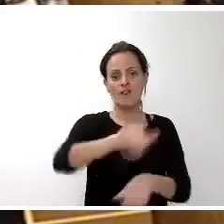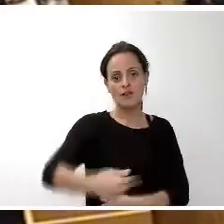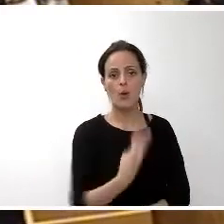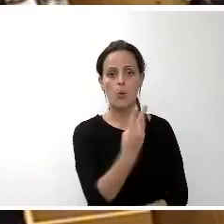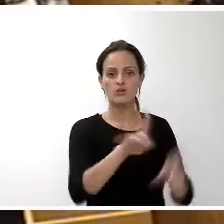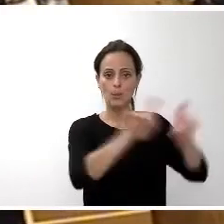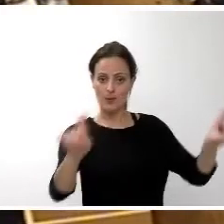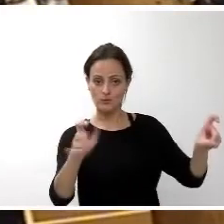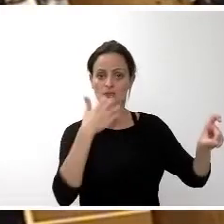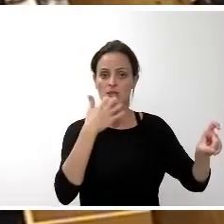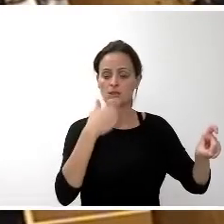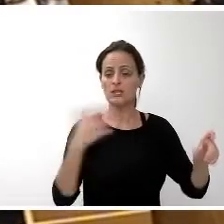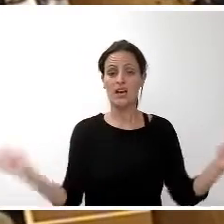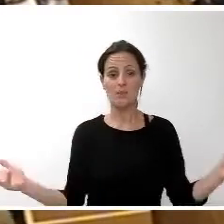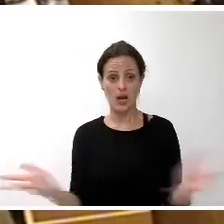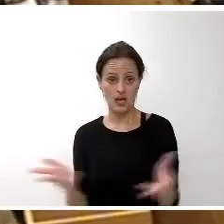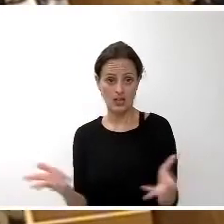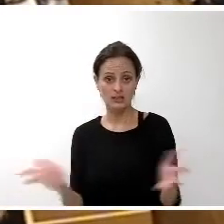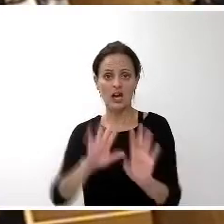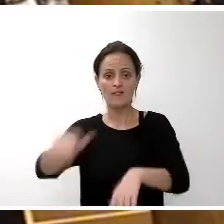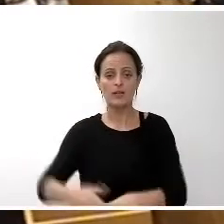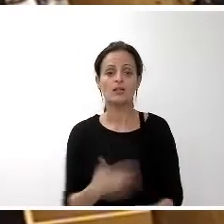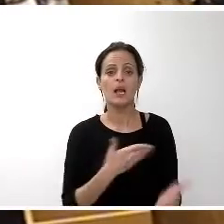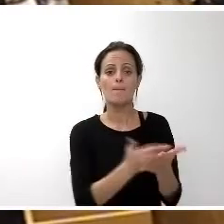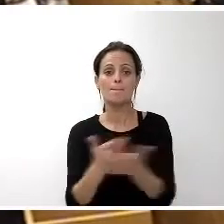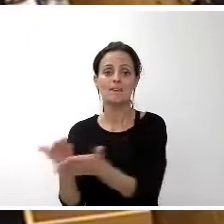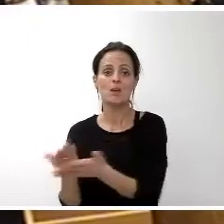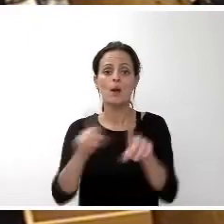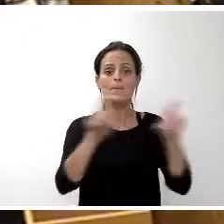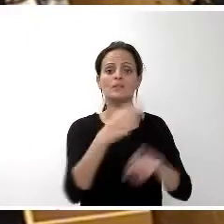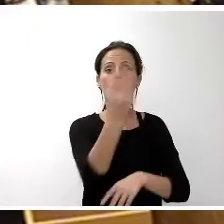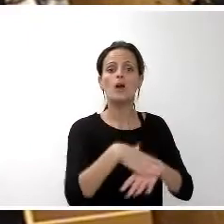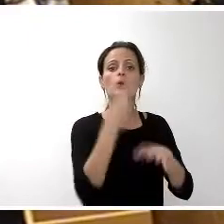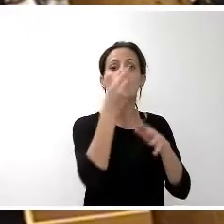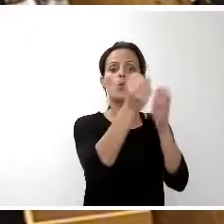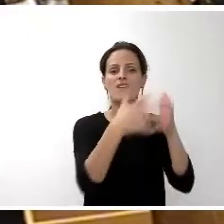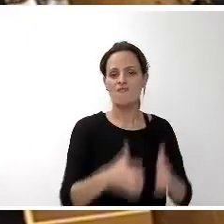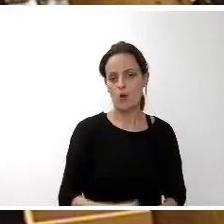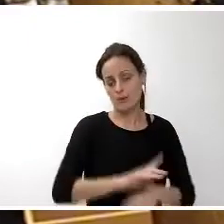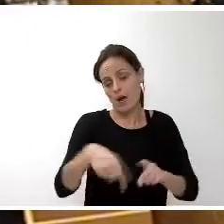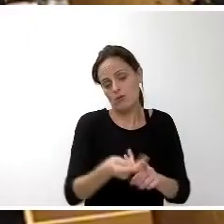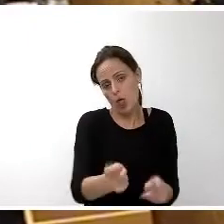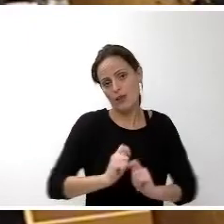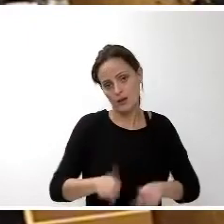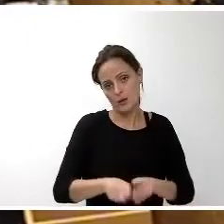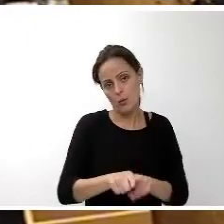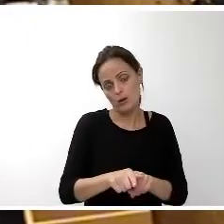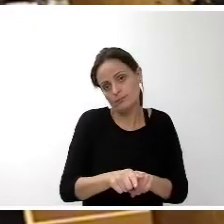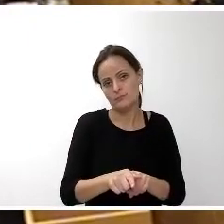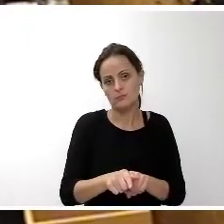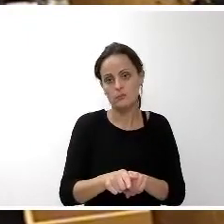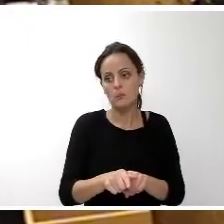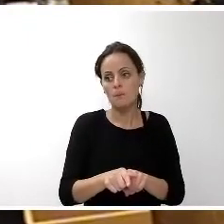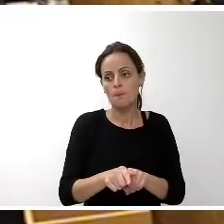de emergencia, se solicitaron a cuatro empresas informe de oferta económica. El